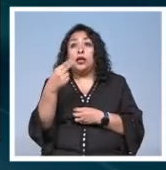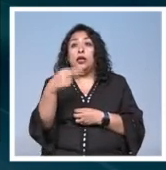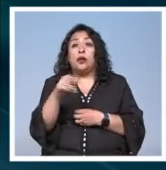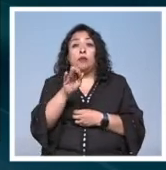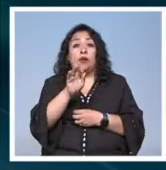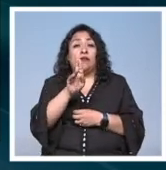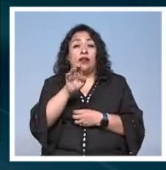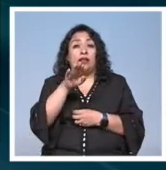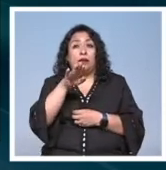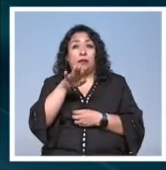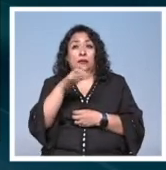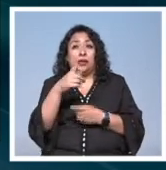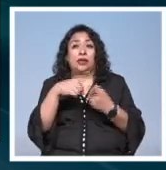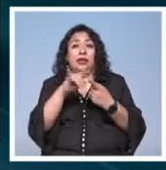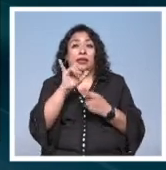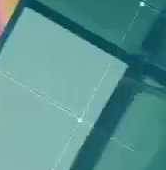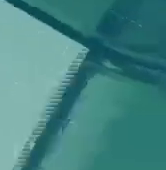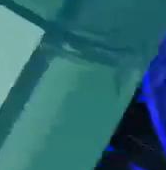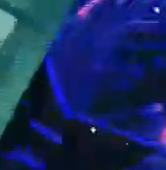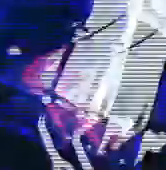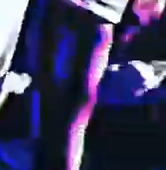Fleming, Ian Fleming.